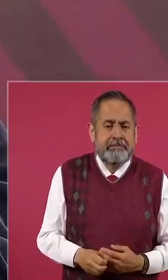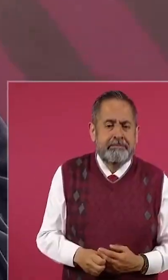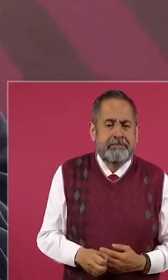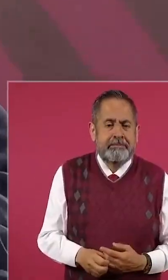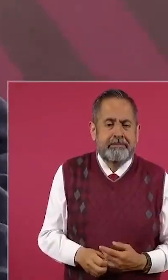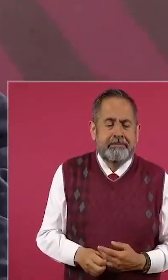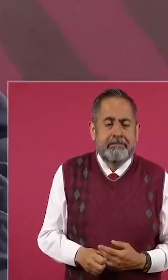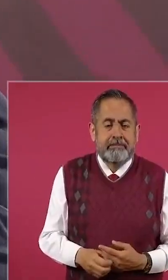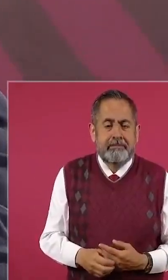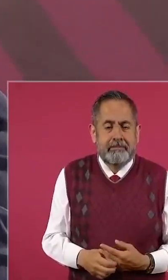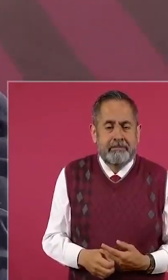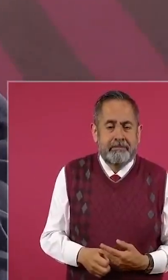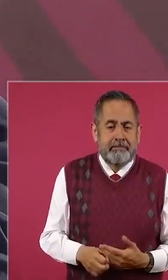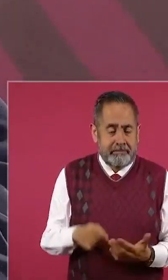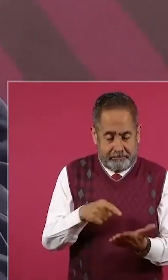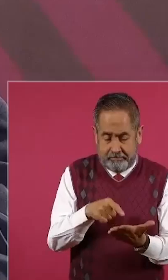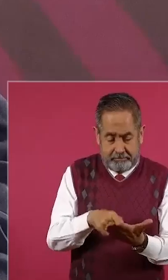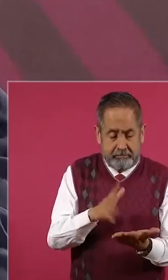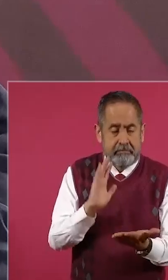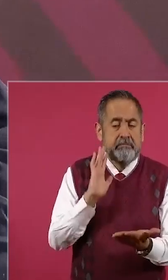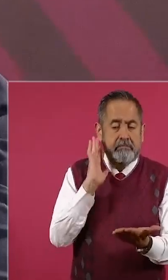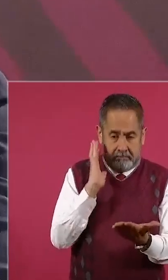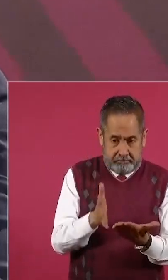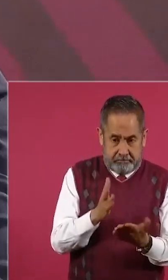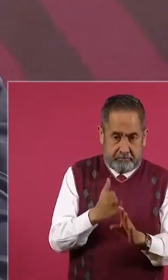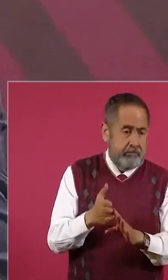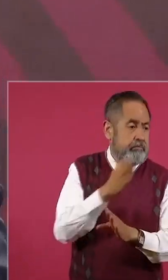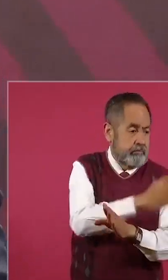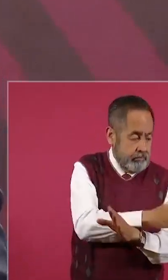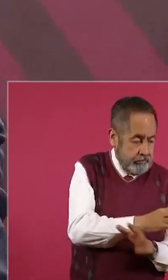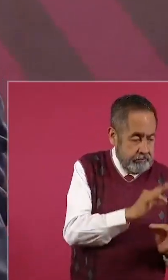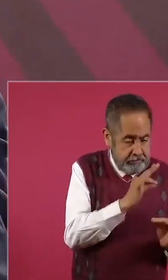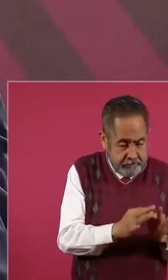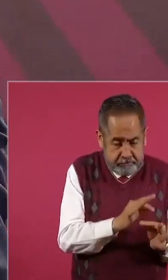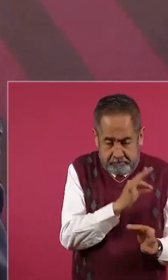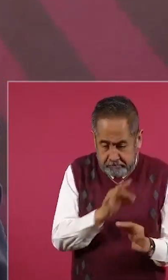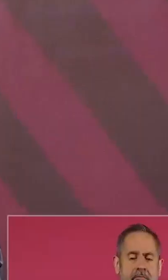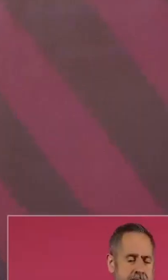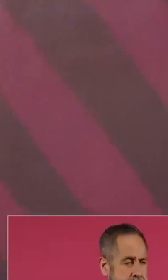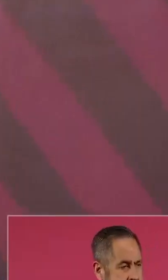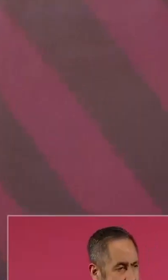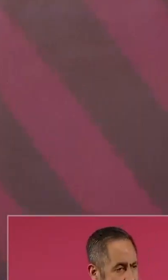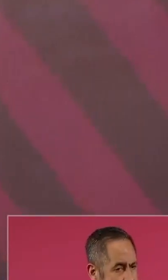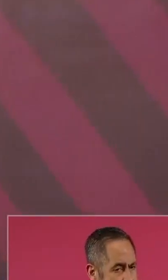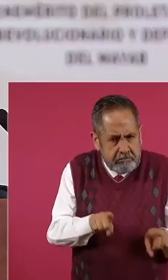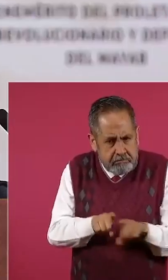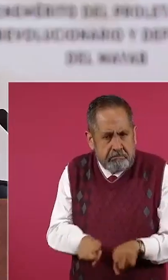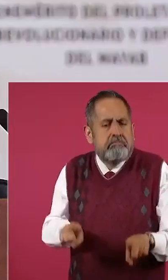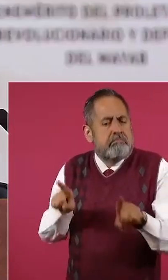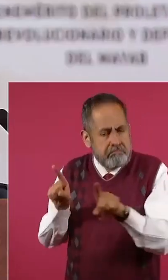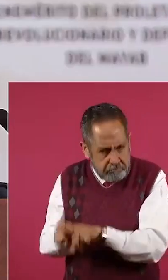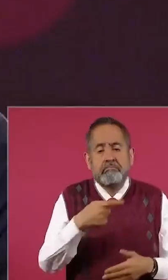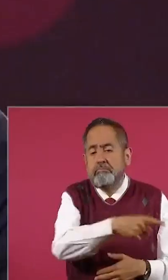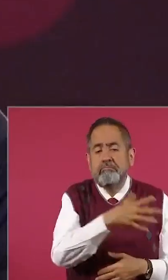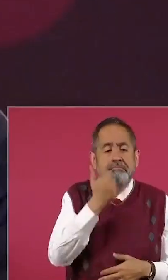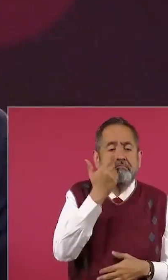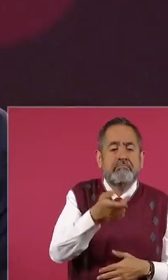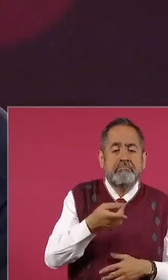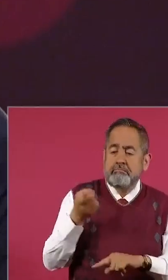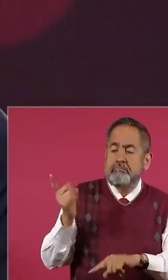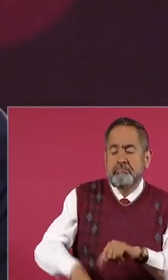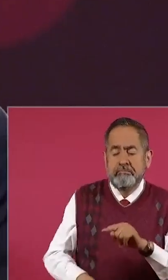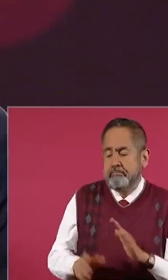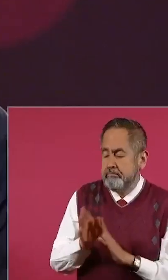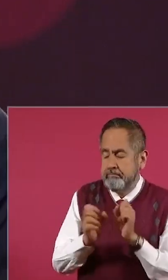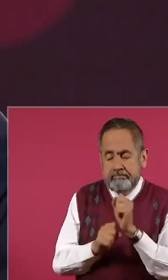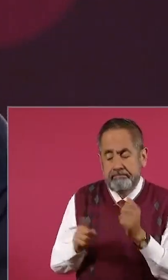si ya se actuó de una forma durante tantas elecciones, ¿por qué ahora se quiere violar la